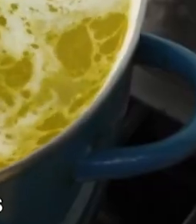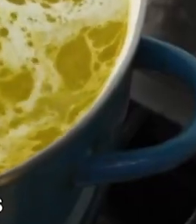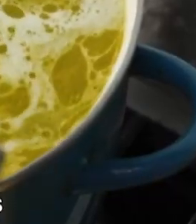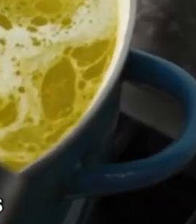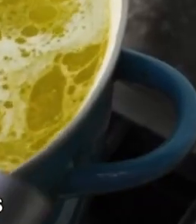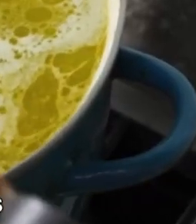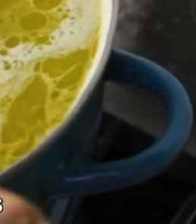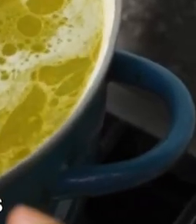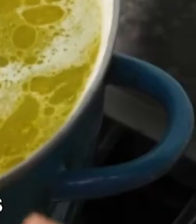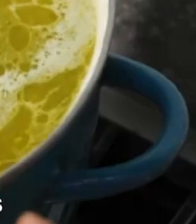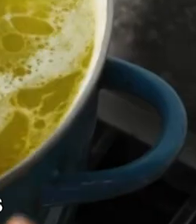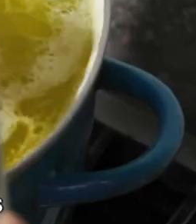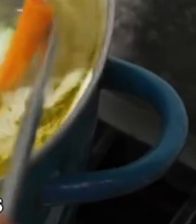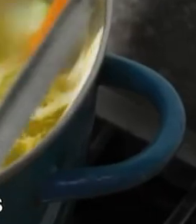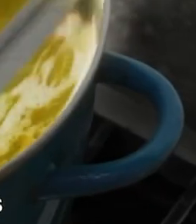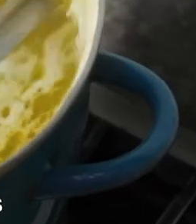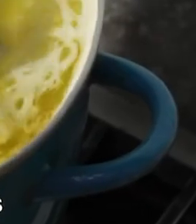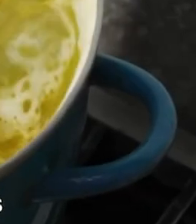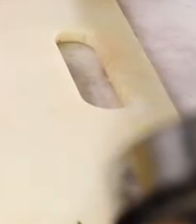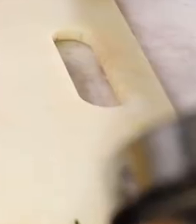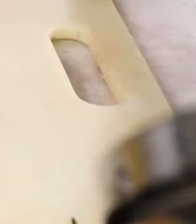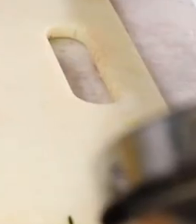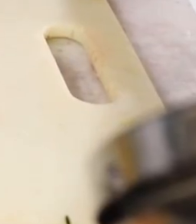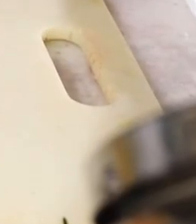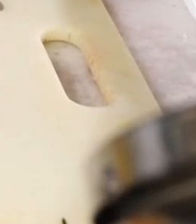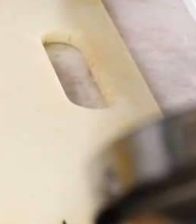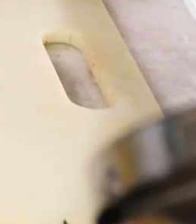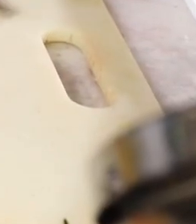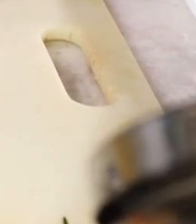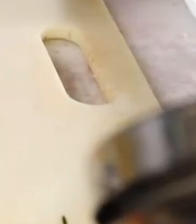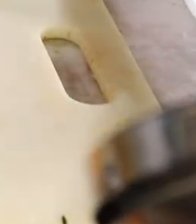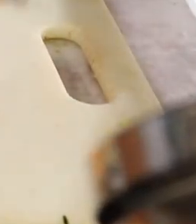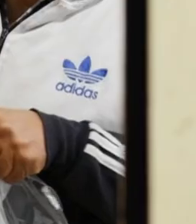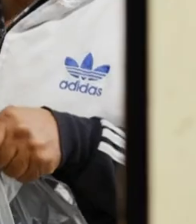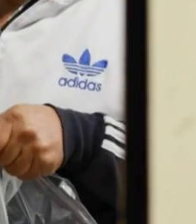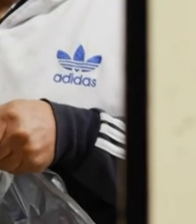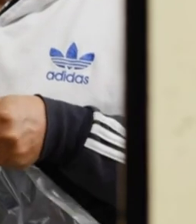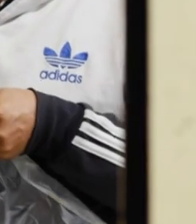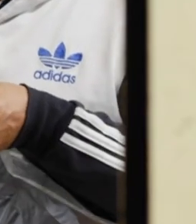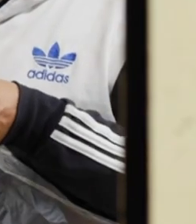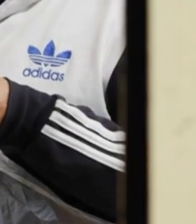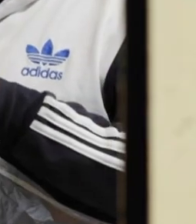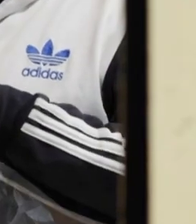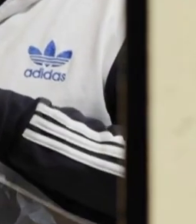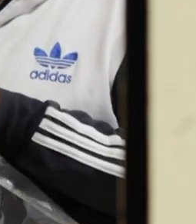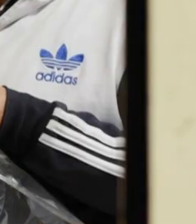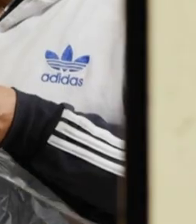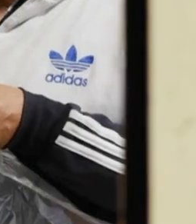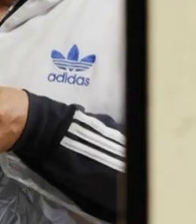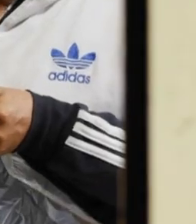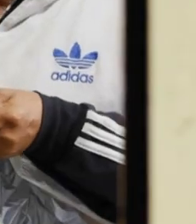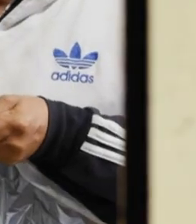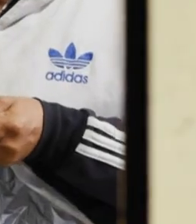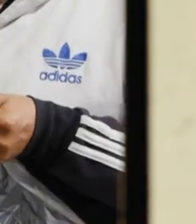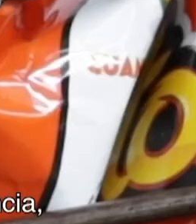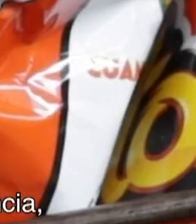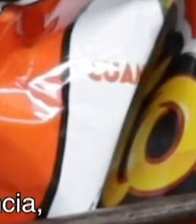escuelas deberán privilegiar ingredientes naturales o mínimamente procesados de la localidad o la región.